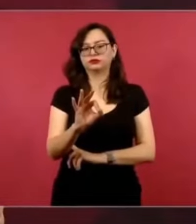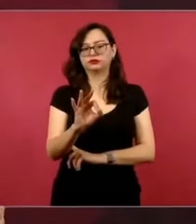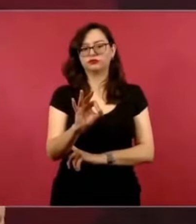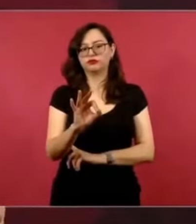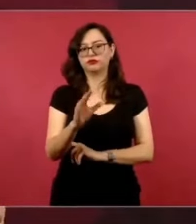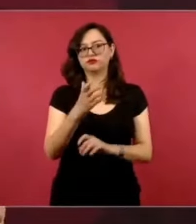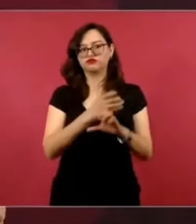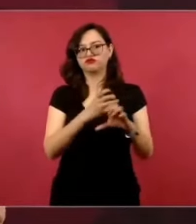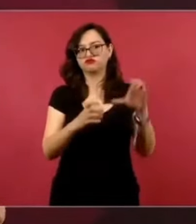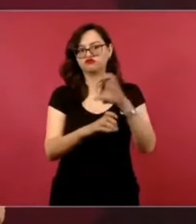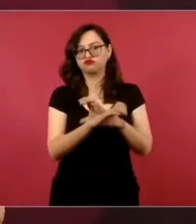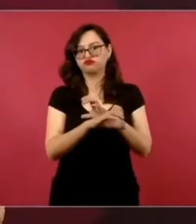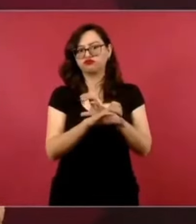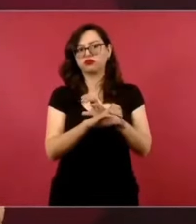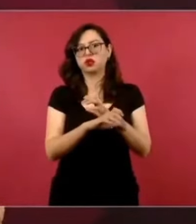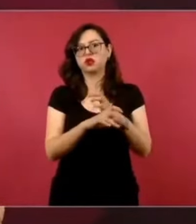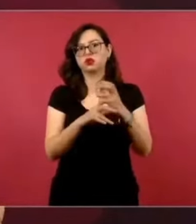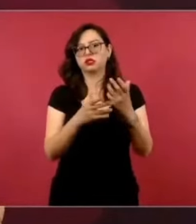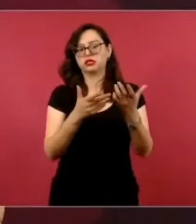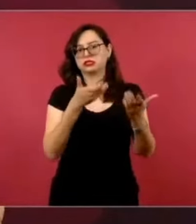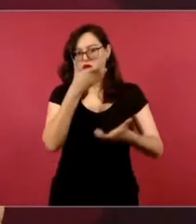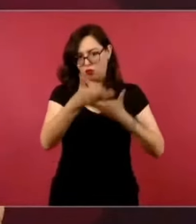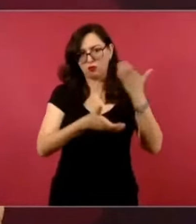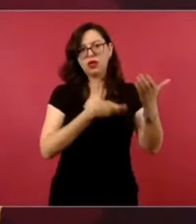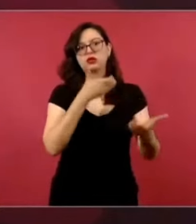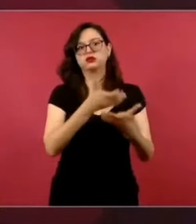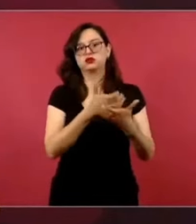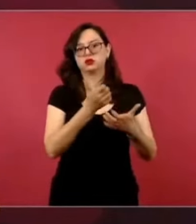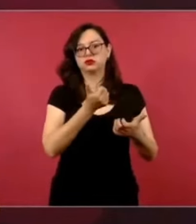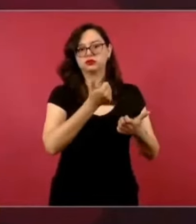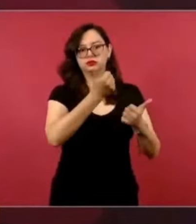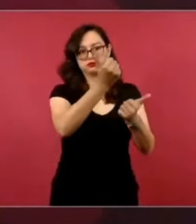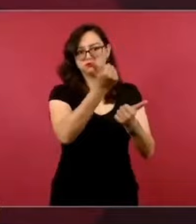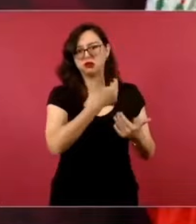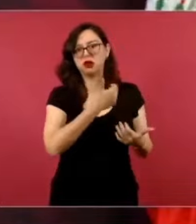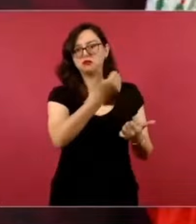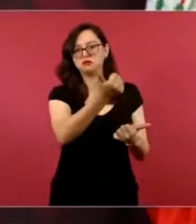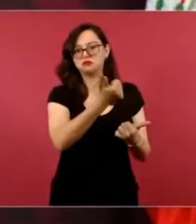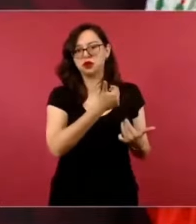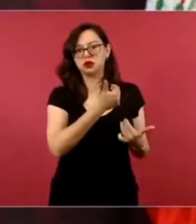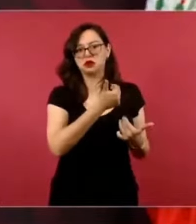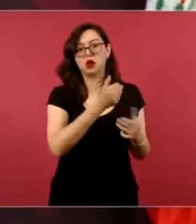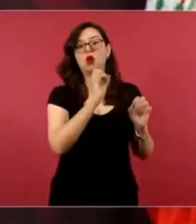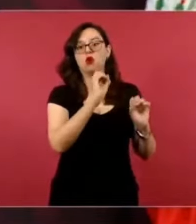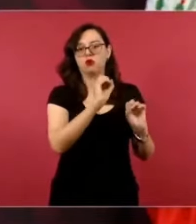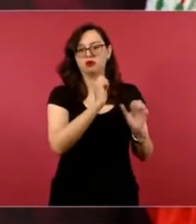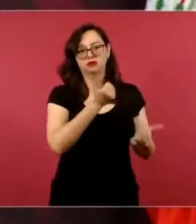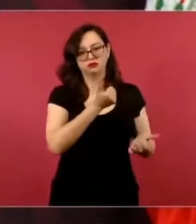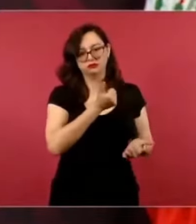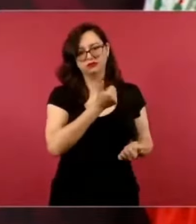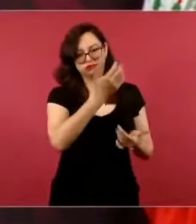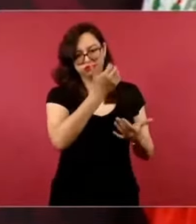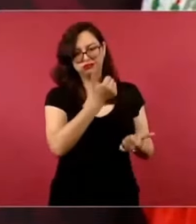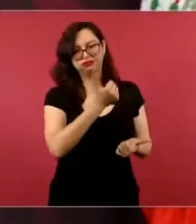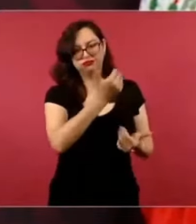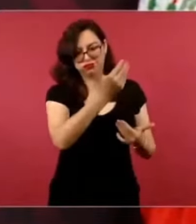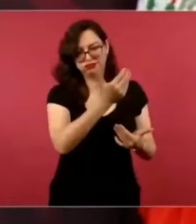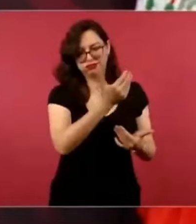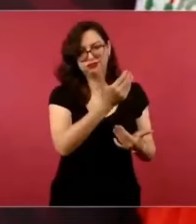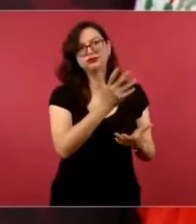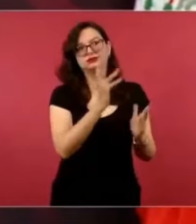mercancía que llega de Estados Unidos o las